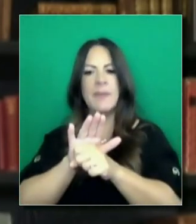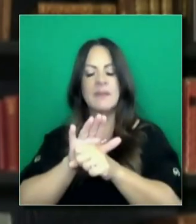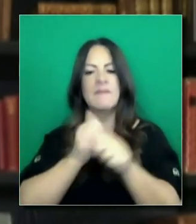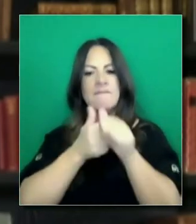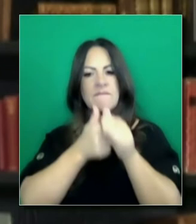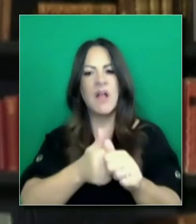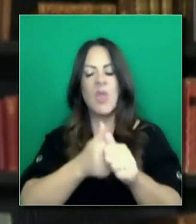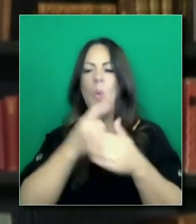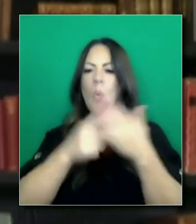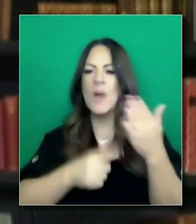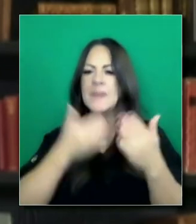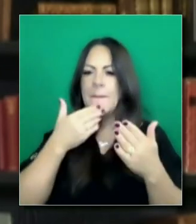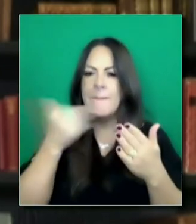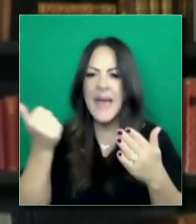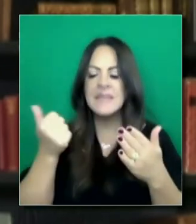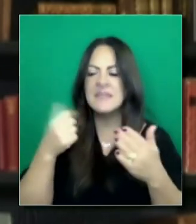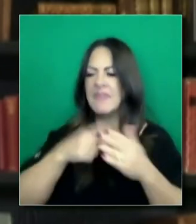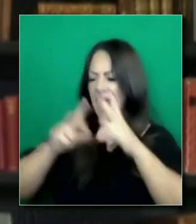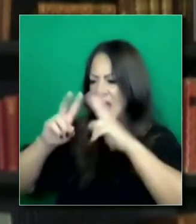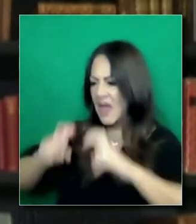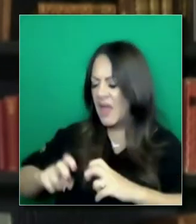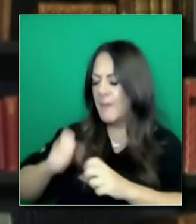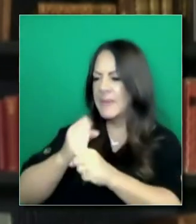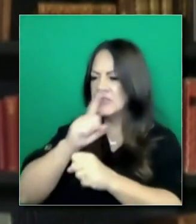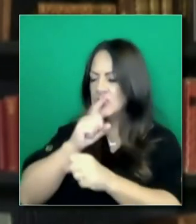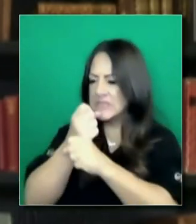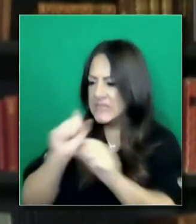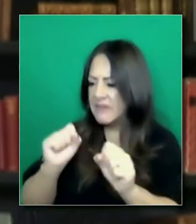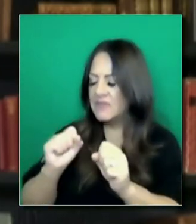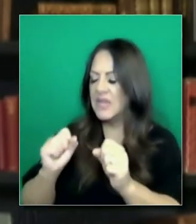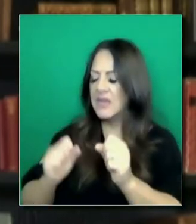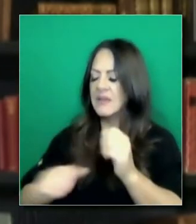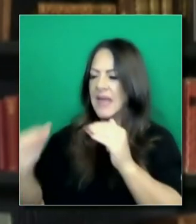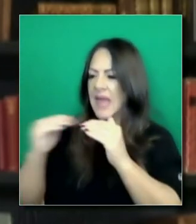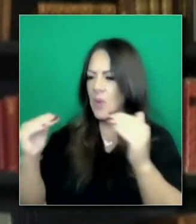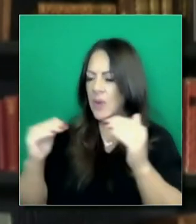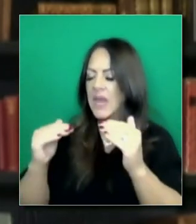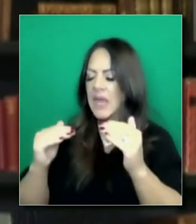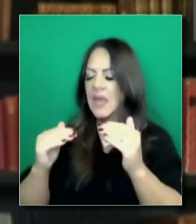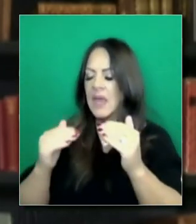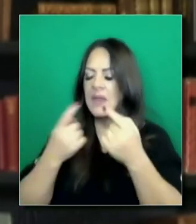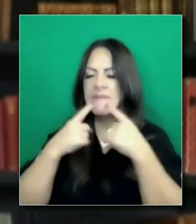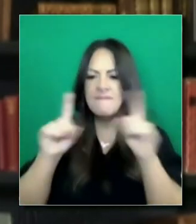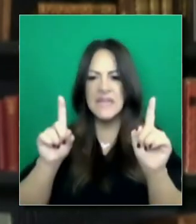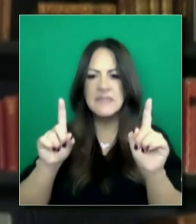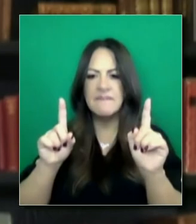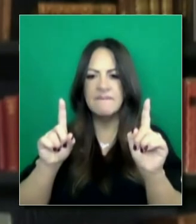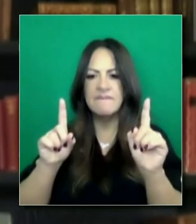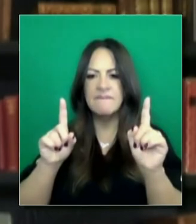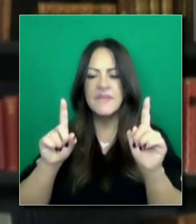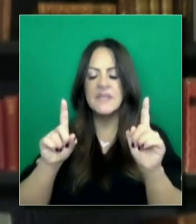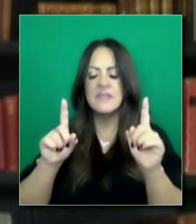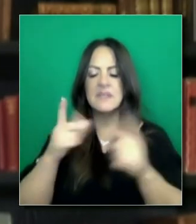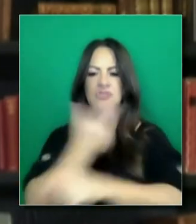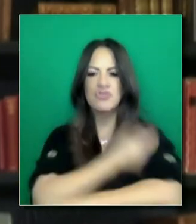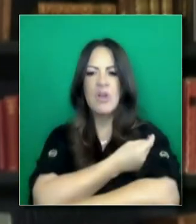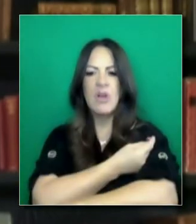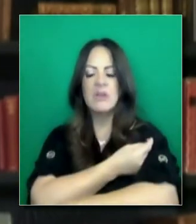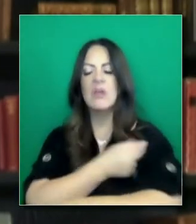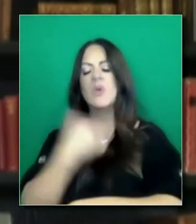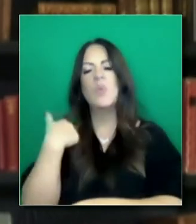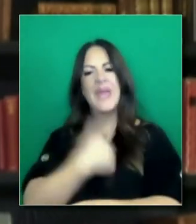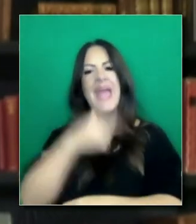algo pasajero, de fijarnos en la seguridad y la equidad. Y creo que esas son las cosas más